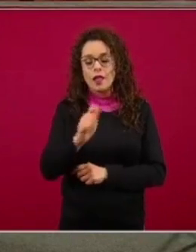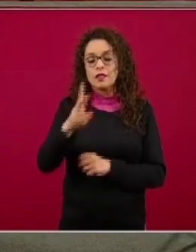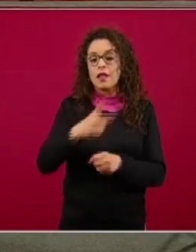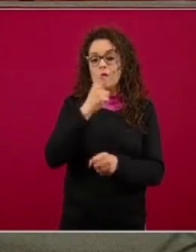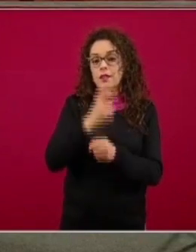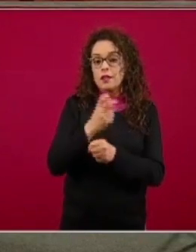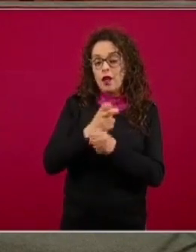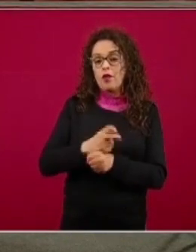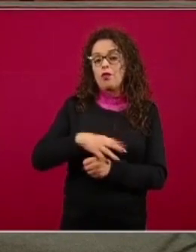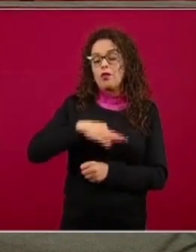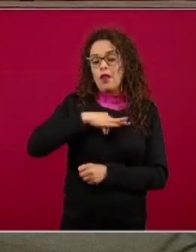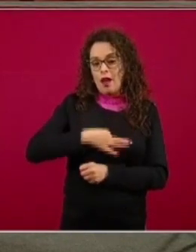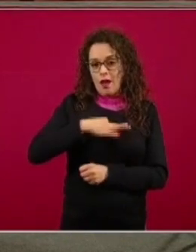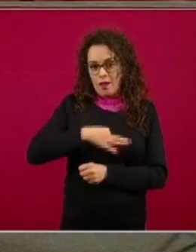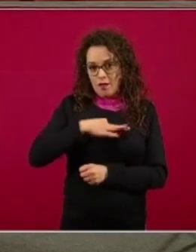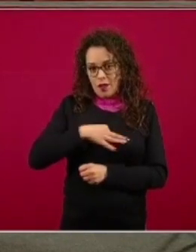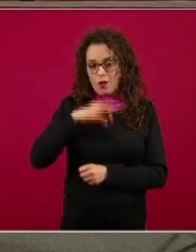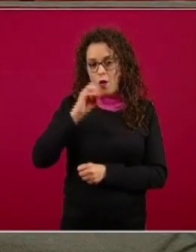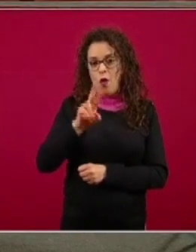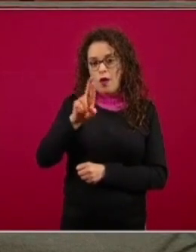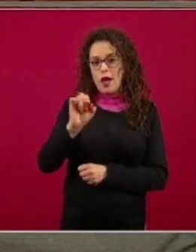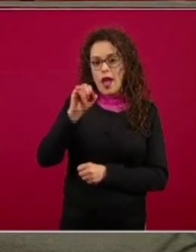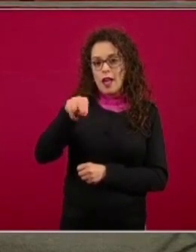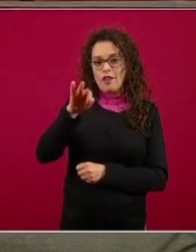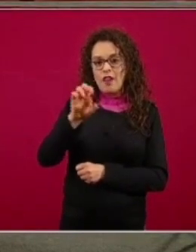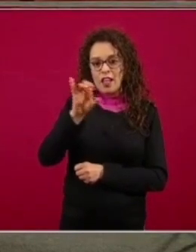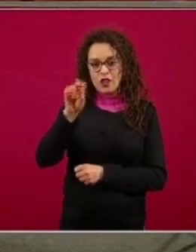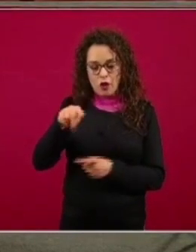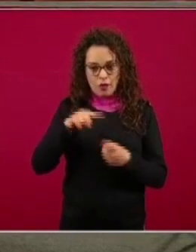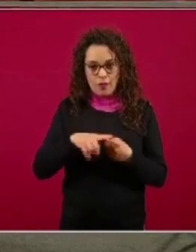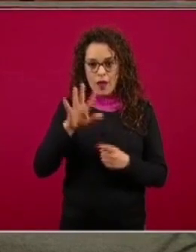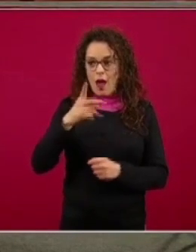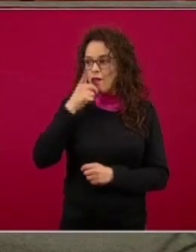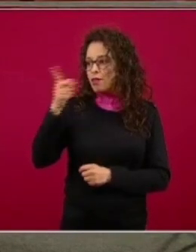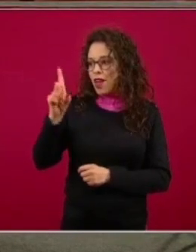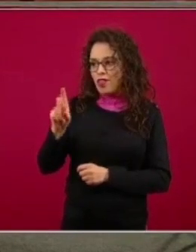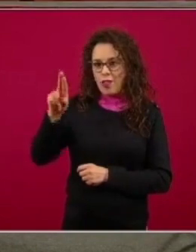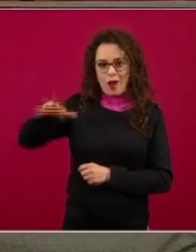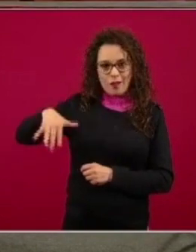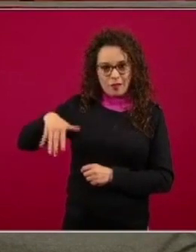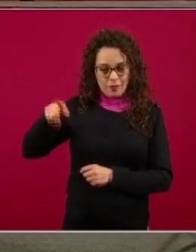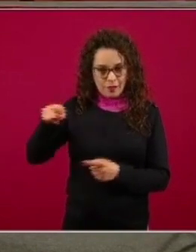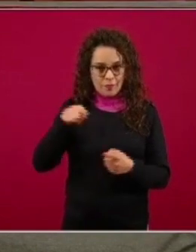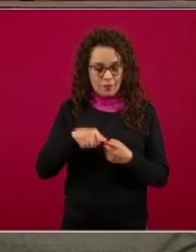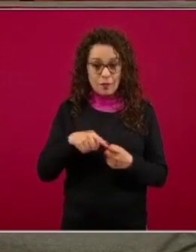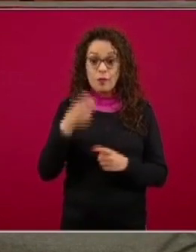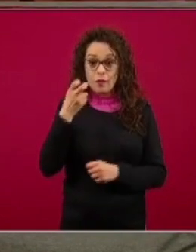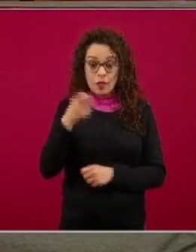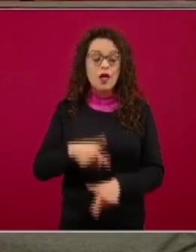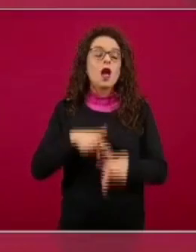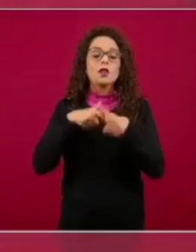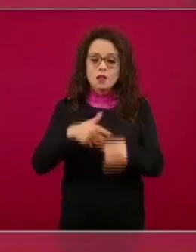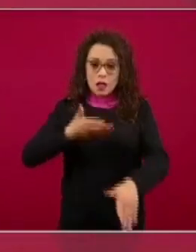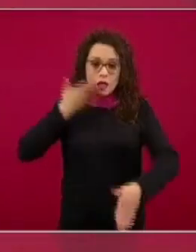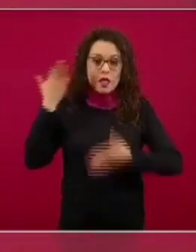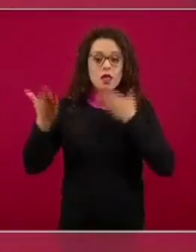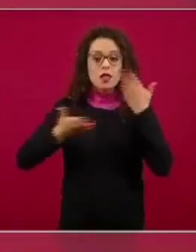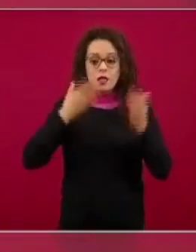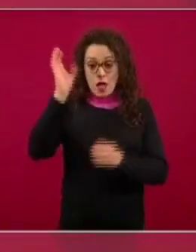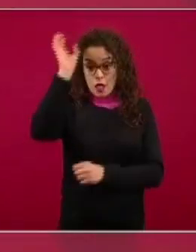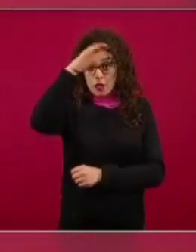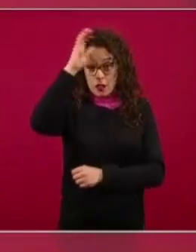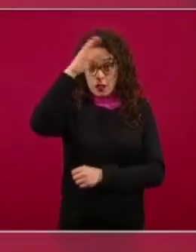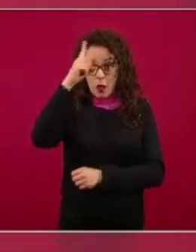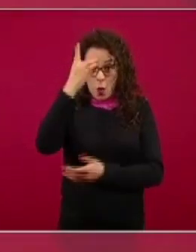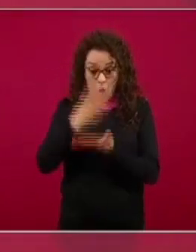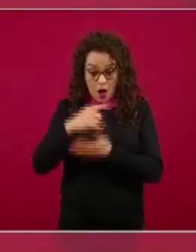o reinfecciones como bien dice el doctor Kersenovich esto sigue siendo motivo de estudio científico en el mundo